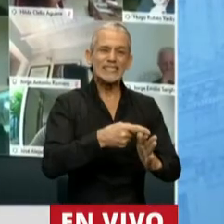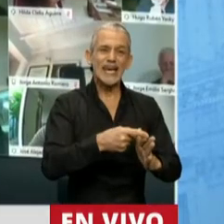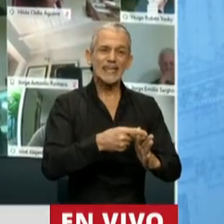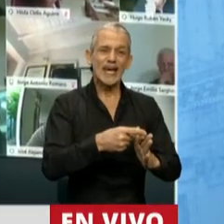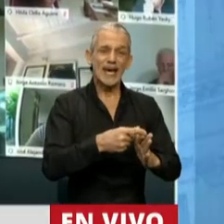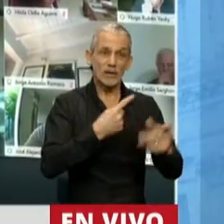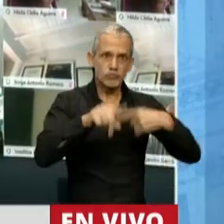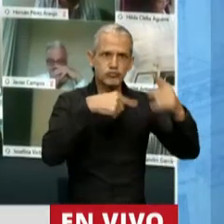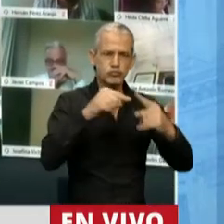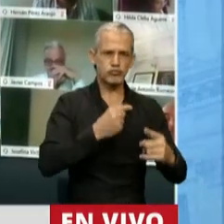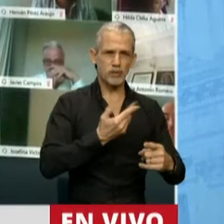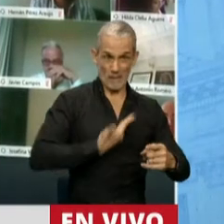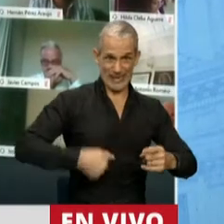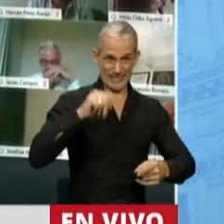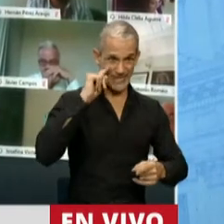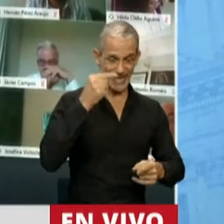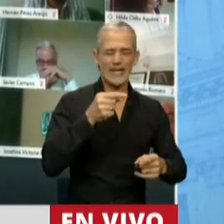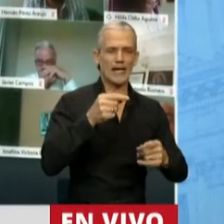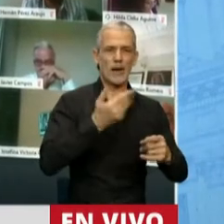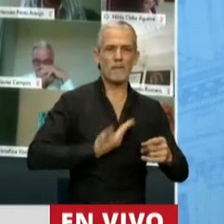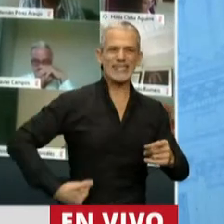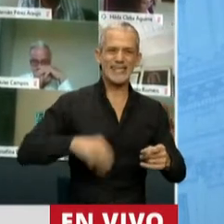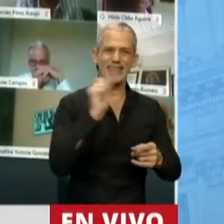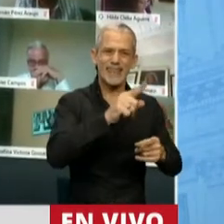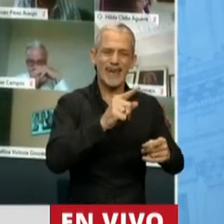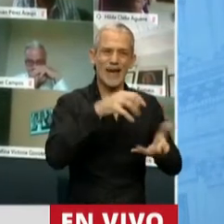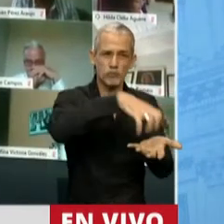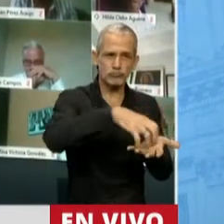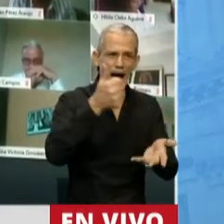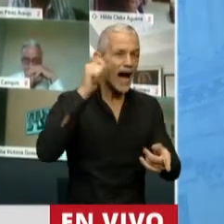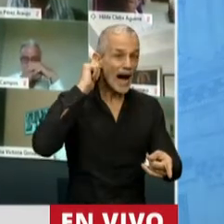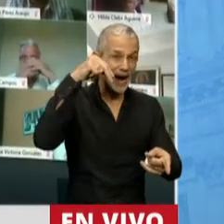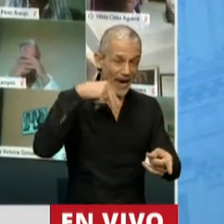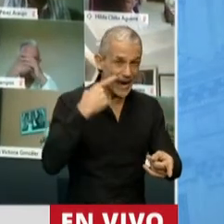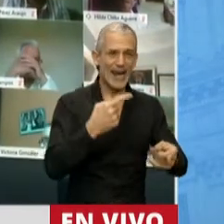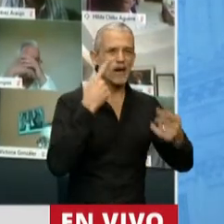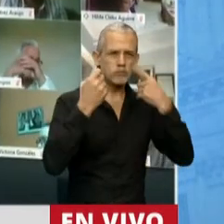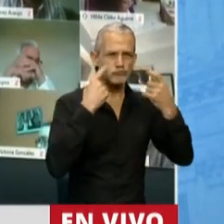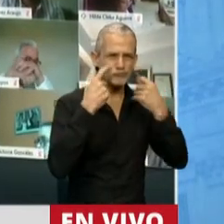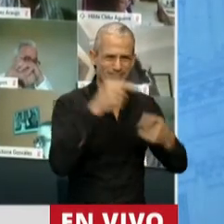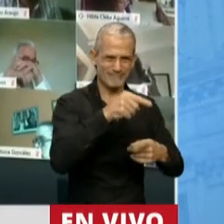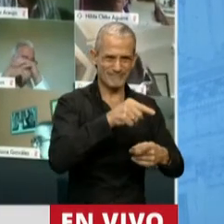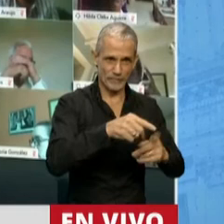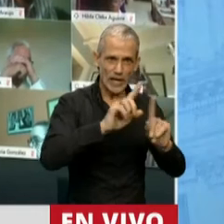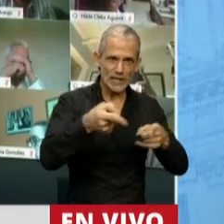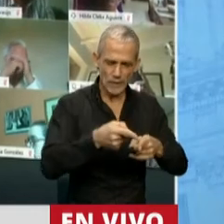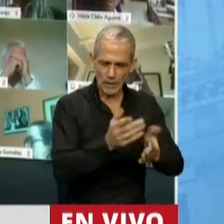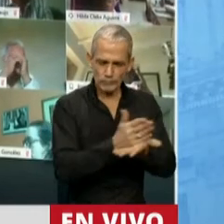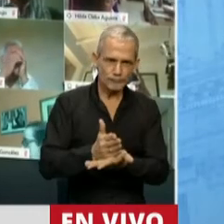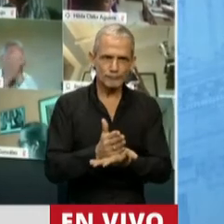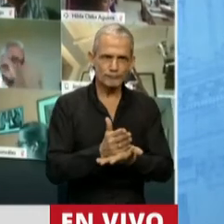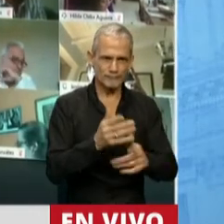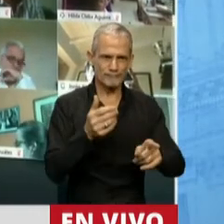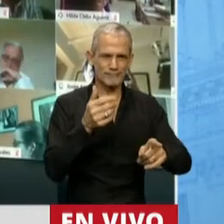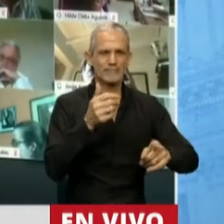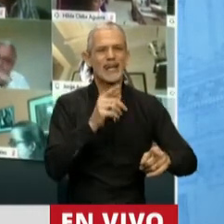actual Presidente de la Auditoría General de la Nación, Jesús Rodríguez, y bajo dictamen de la Procuración del Tesoro